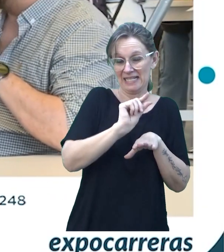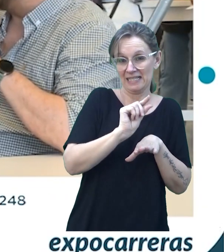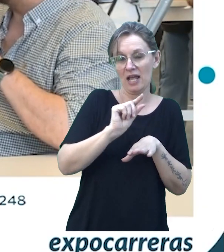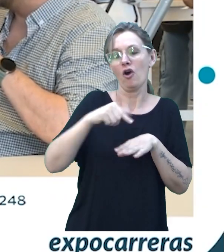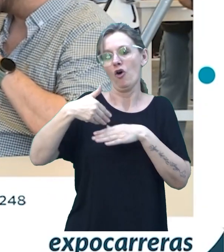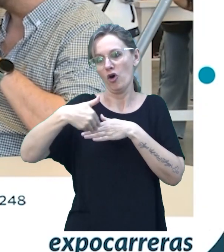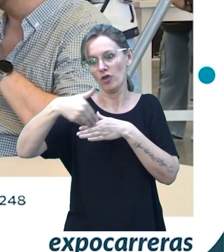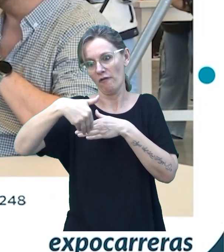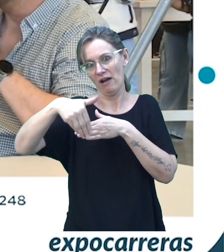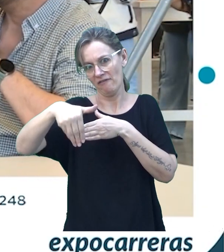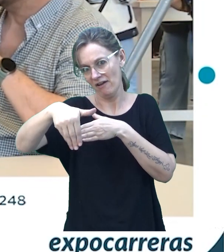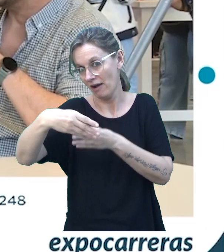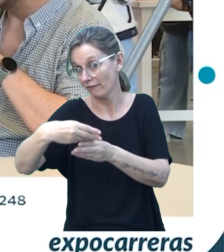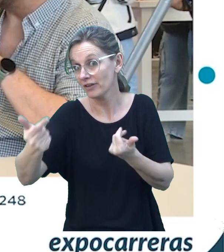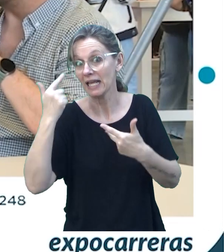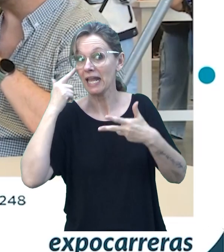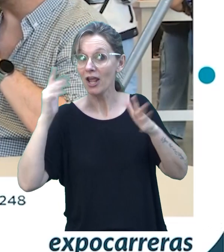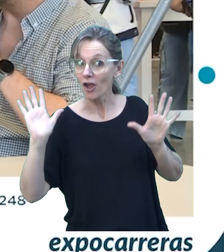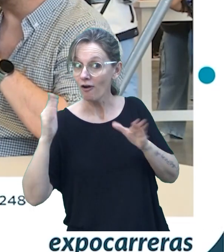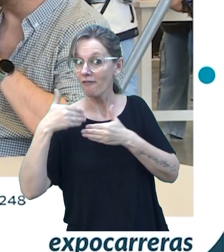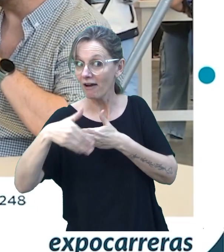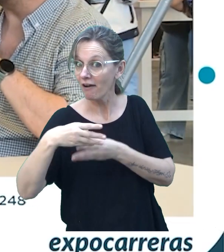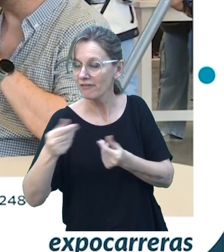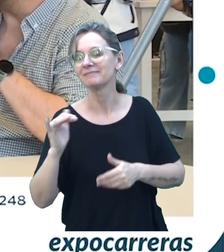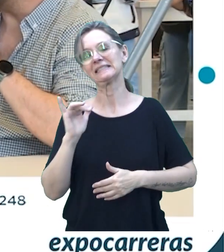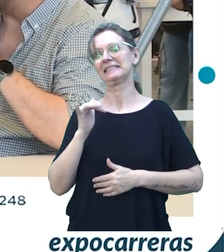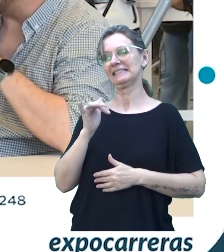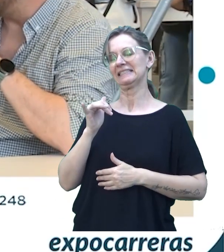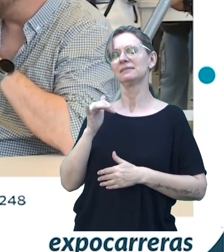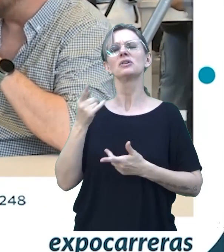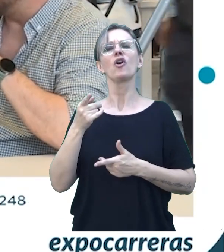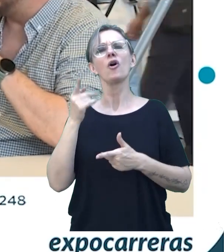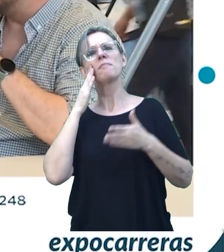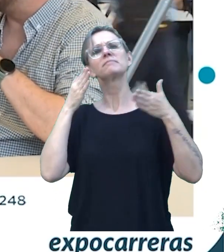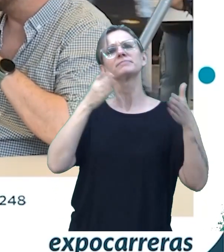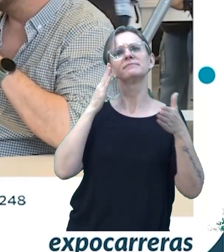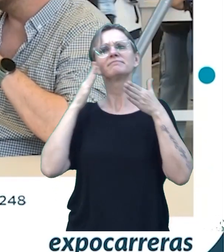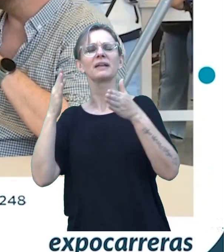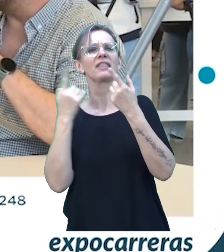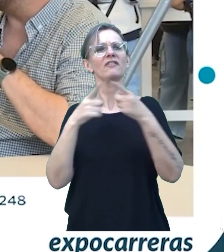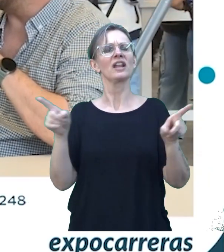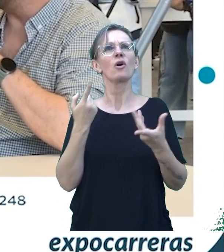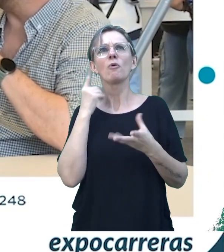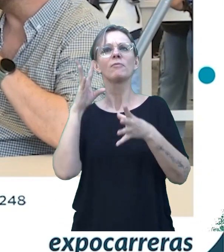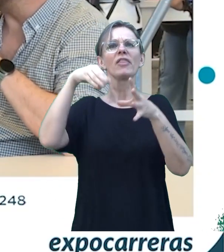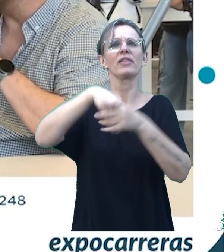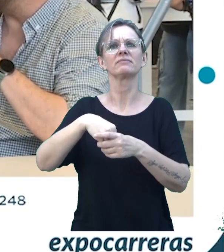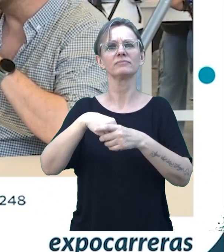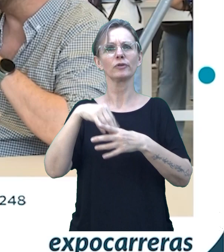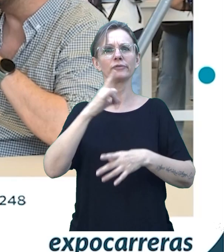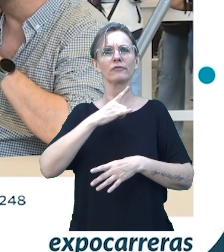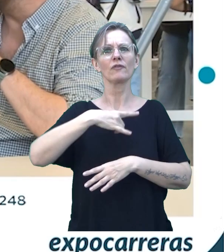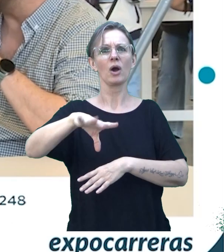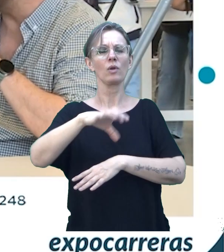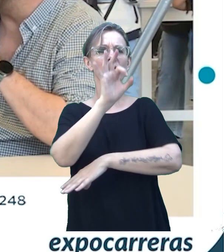creer que terminando. está en el último tramo. Pero las perspectivas de cómo es vivir la FADU. Es decir, fue en tu caso, Jimé,